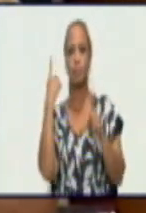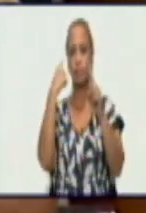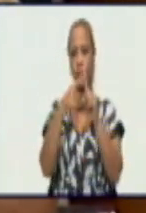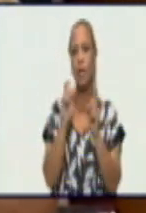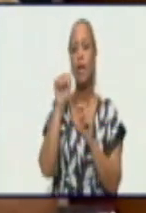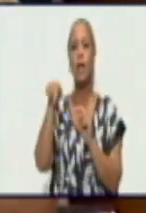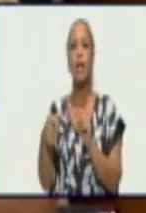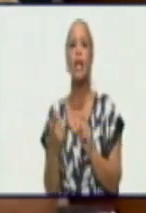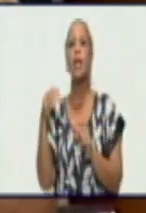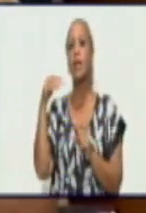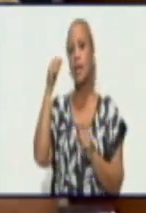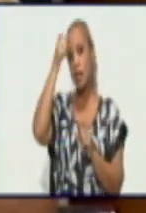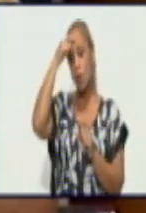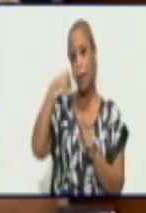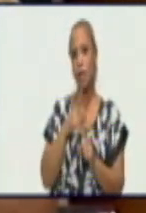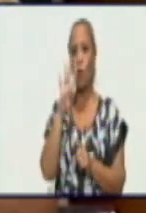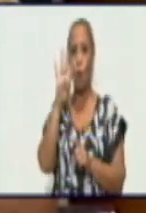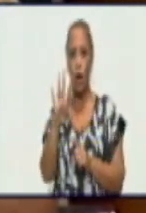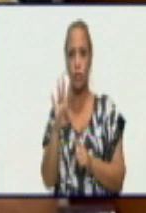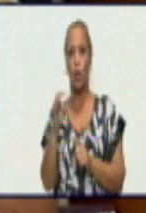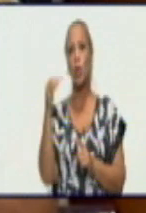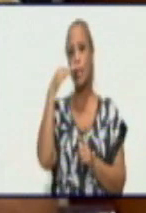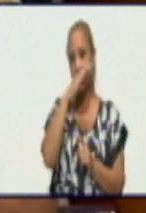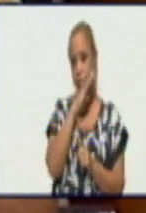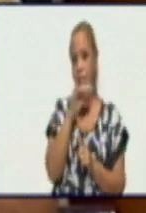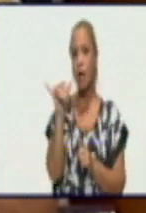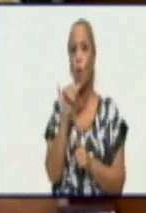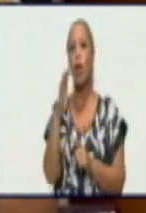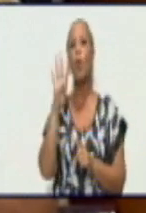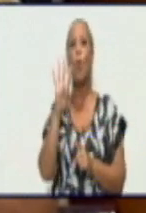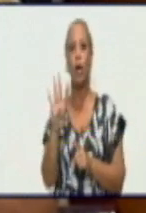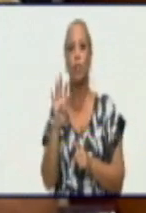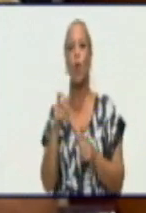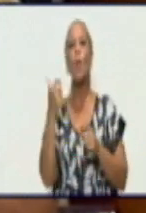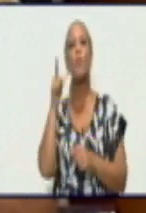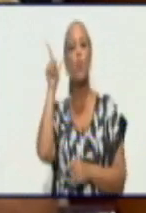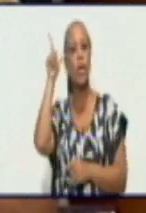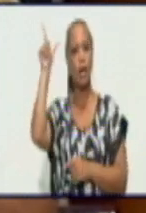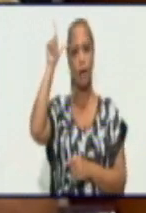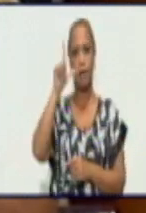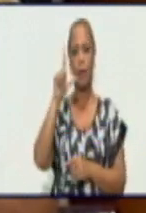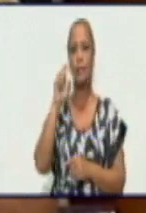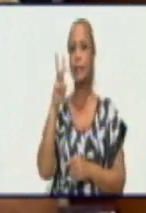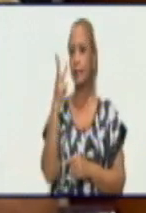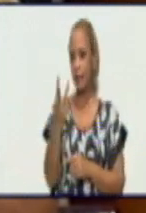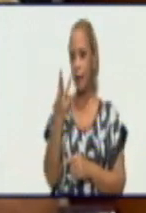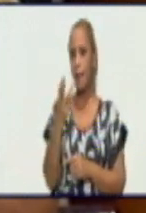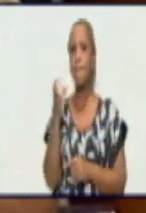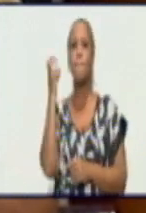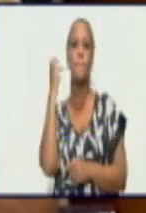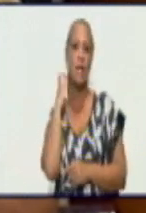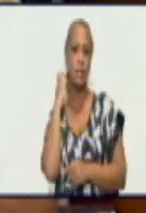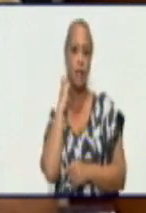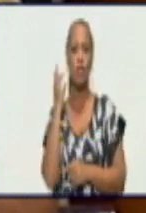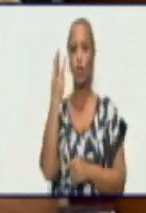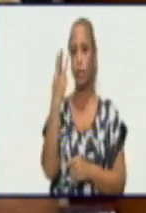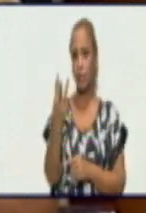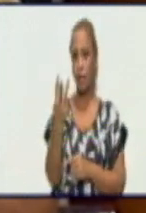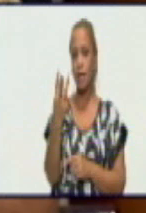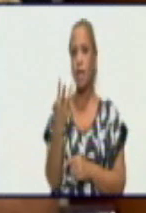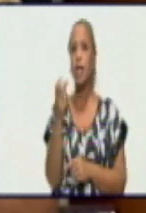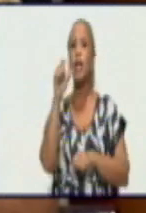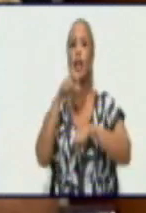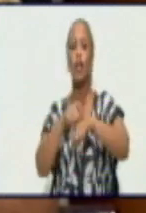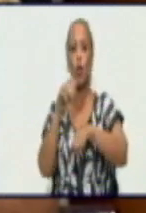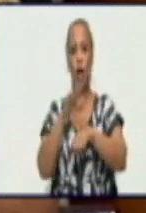Guisa con 4. Igualmente Bartolomé Mazó. Voy arriba con 3 casos. Manzanillo con 3. Río Cauto con